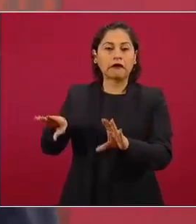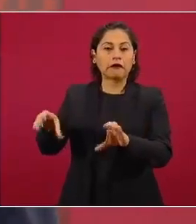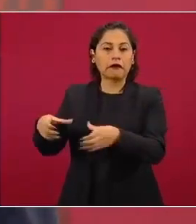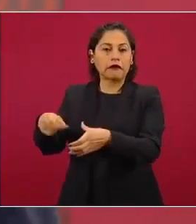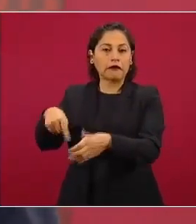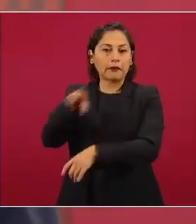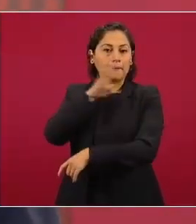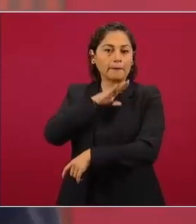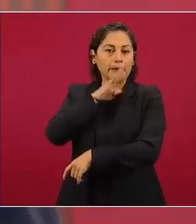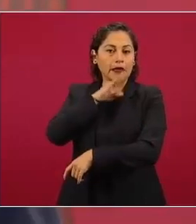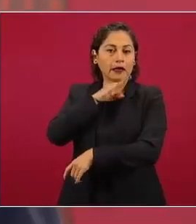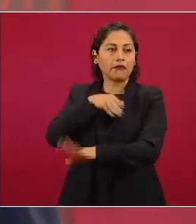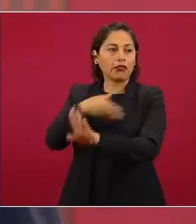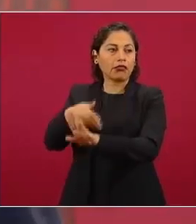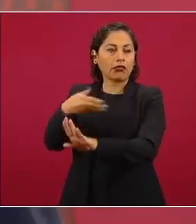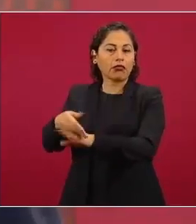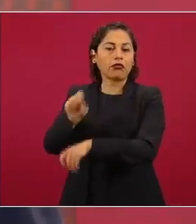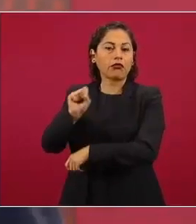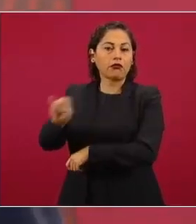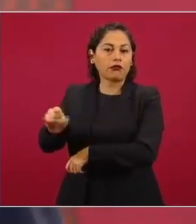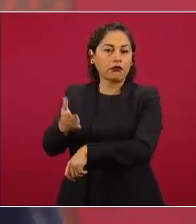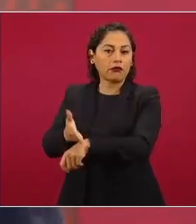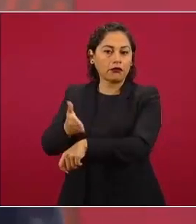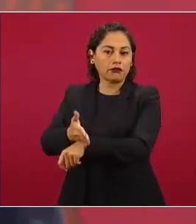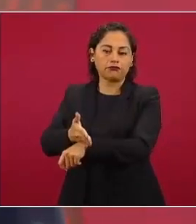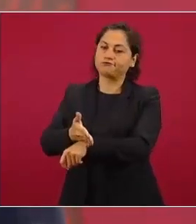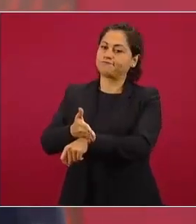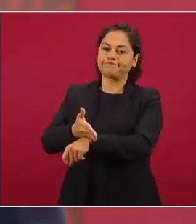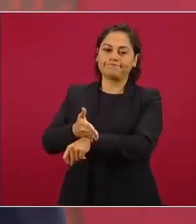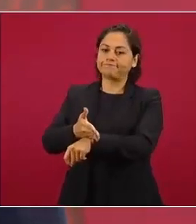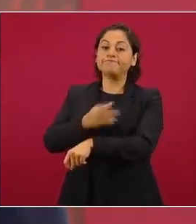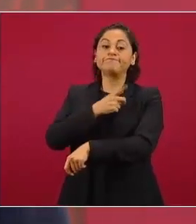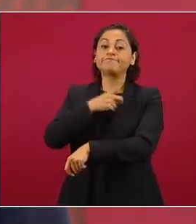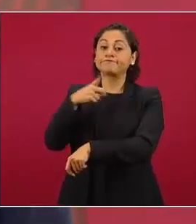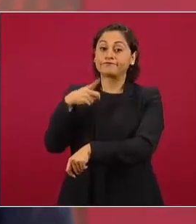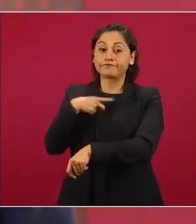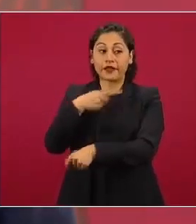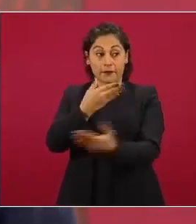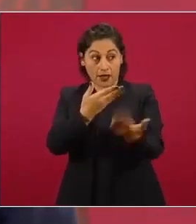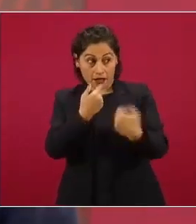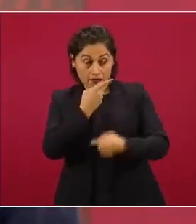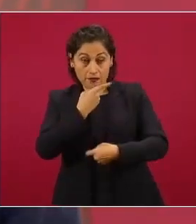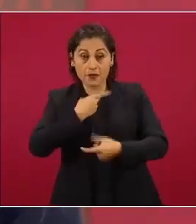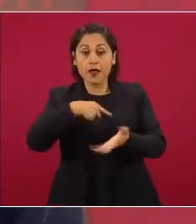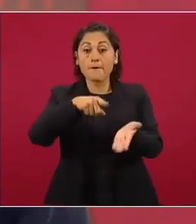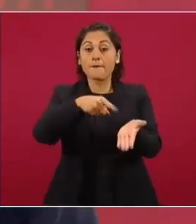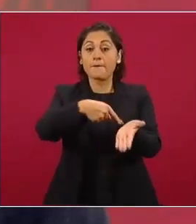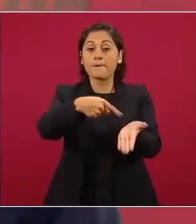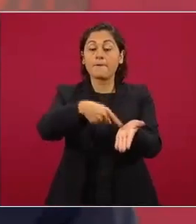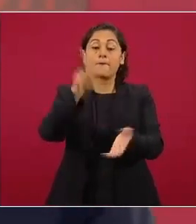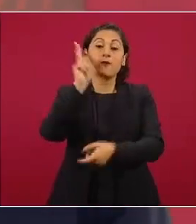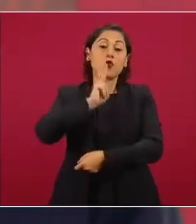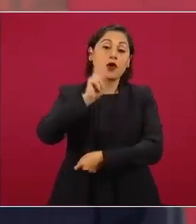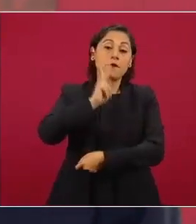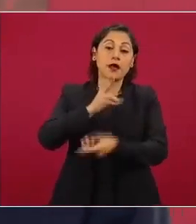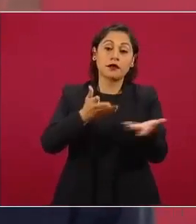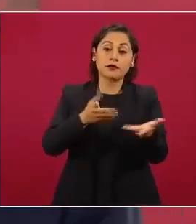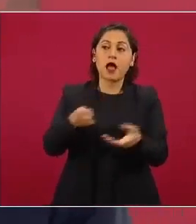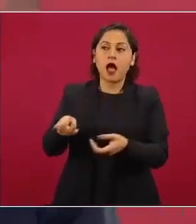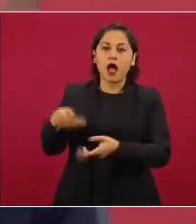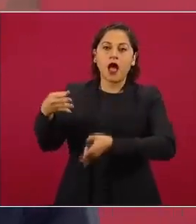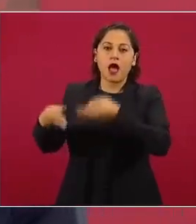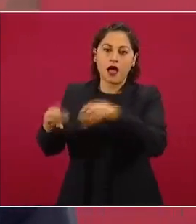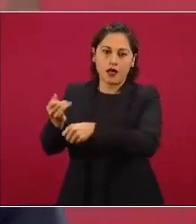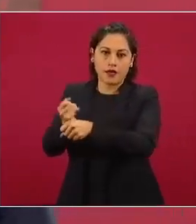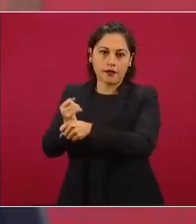nuestras instituciones fundamentales además México es un país que